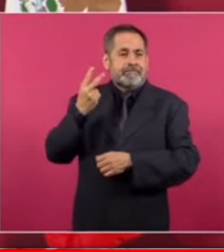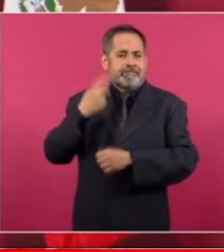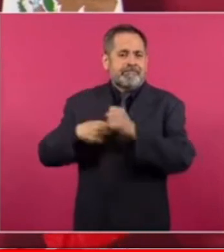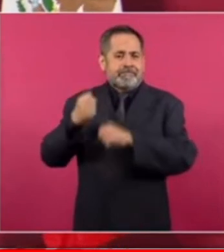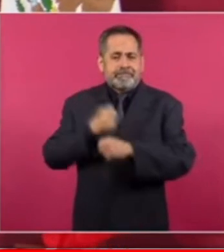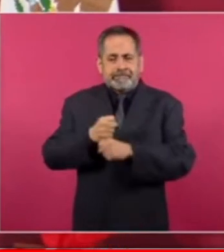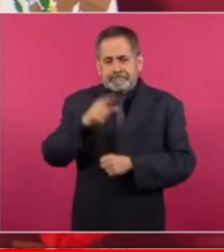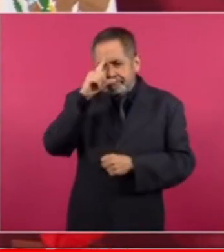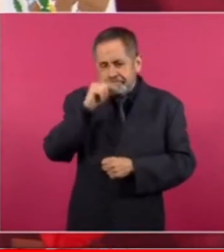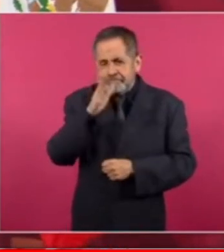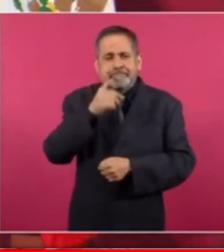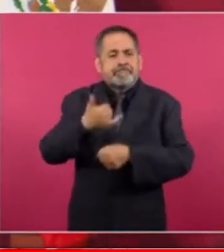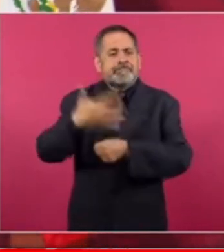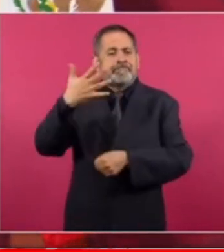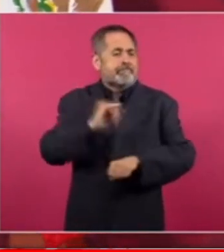por la pandemia